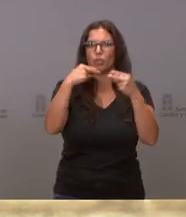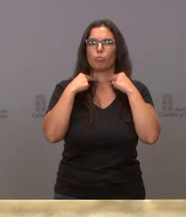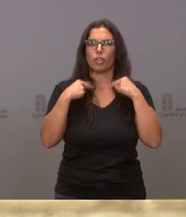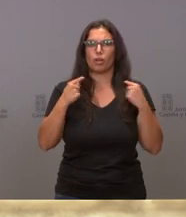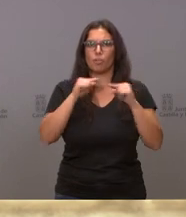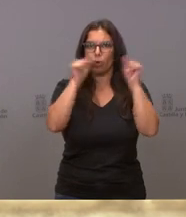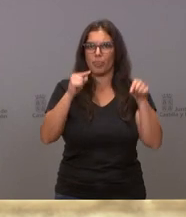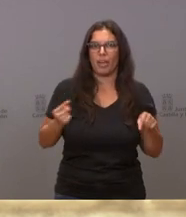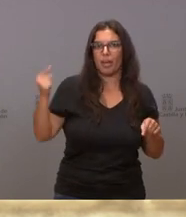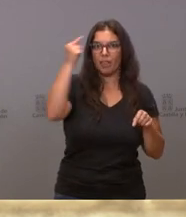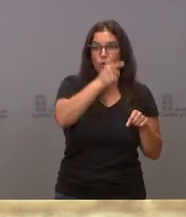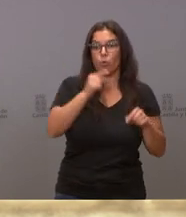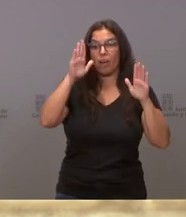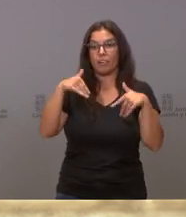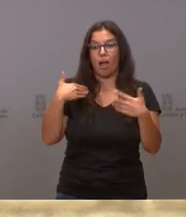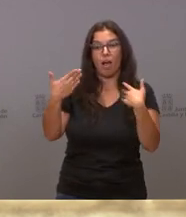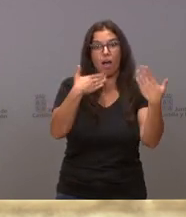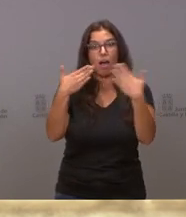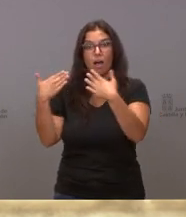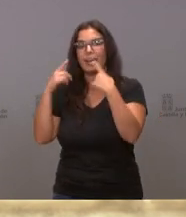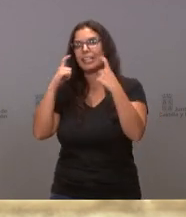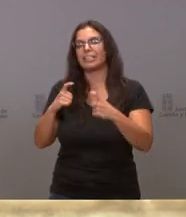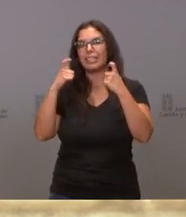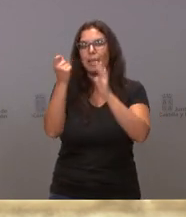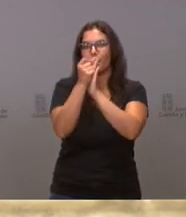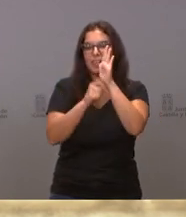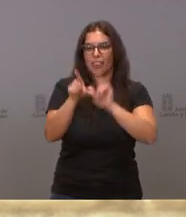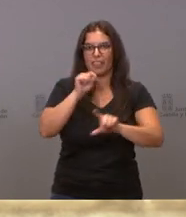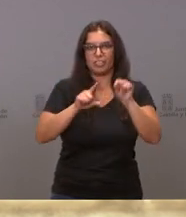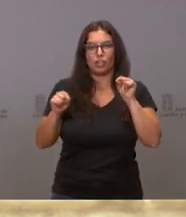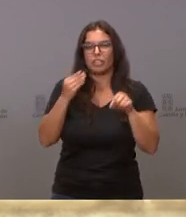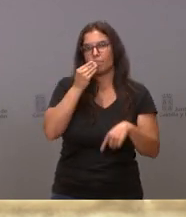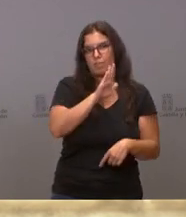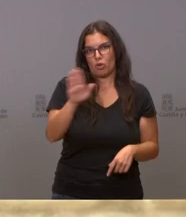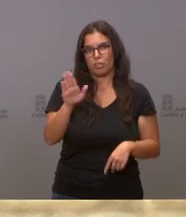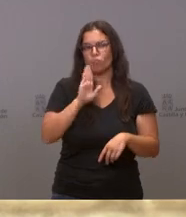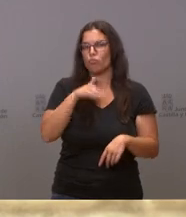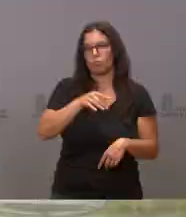se tomarán entre todos las mejores medidas y las medidas más adecuadas.